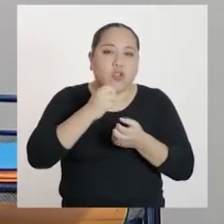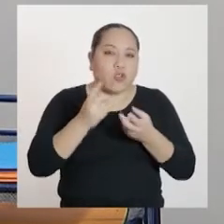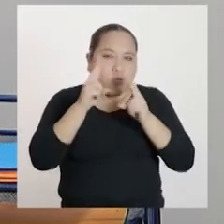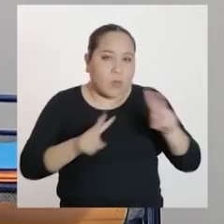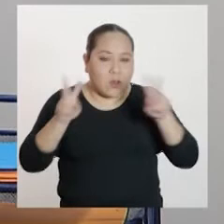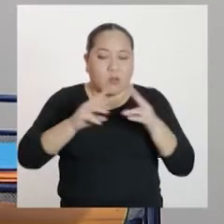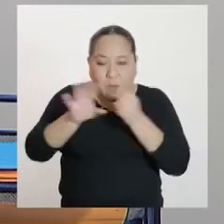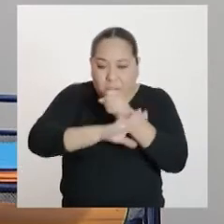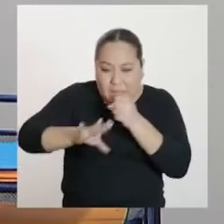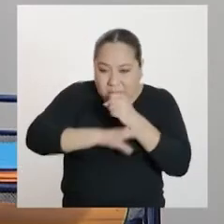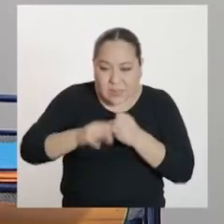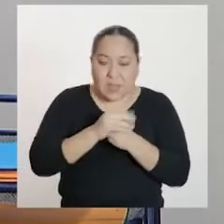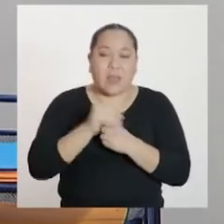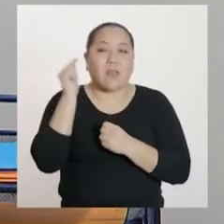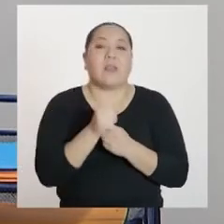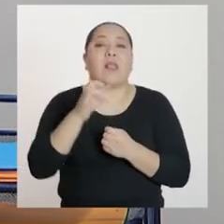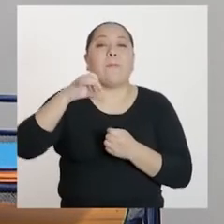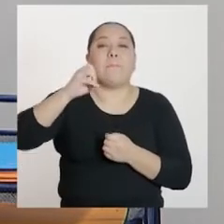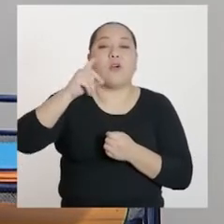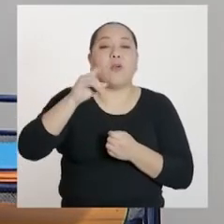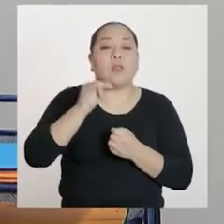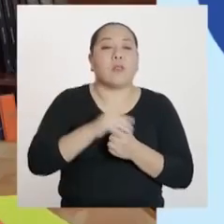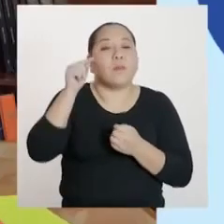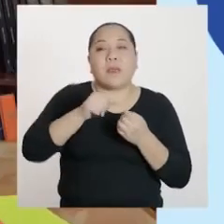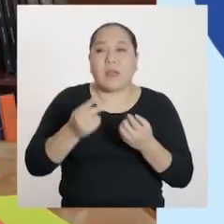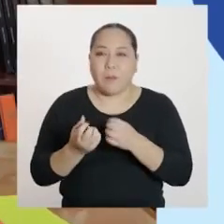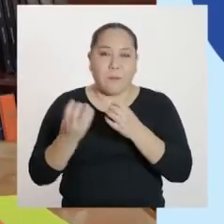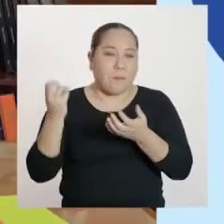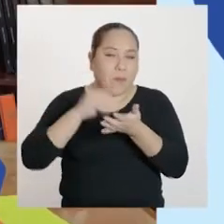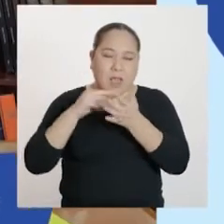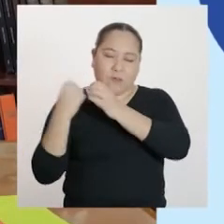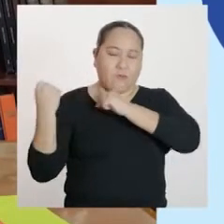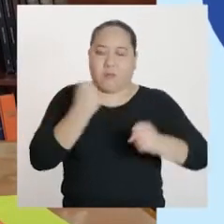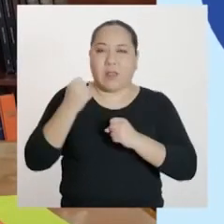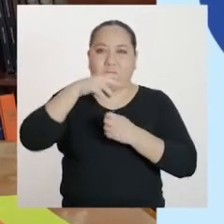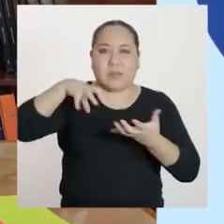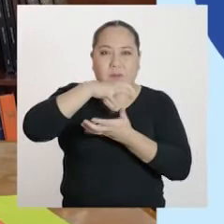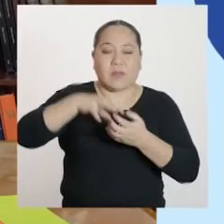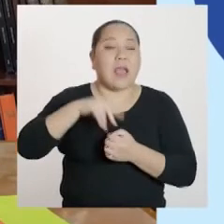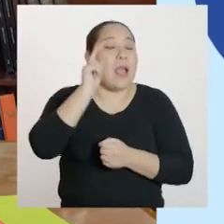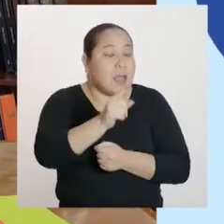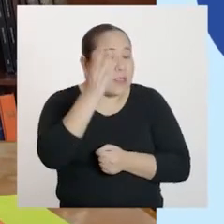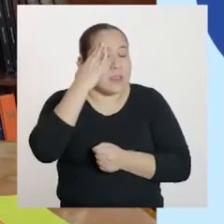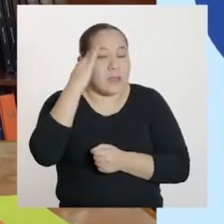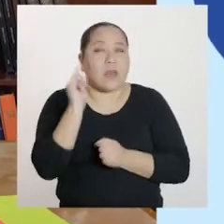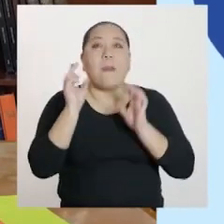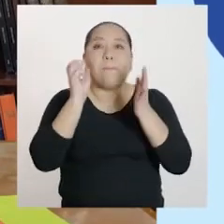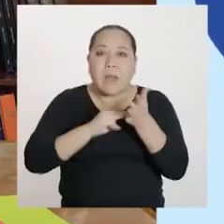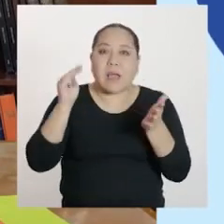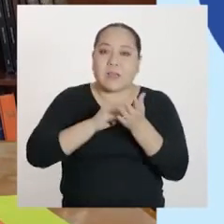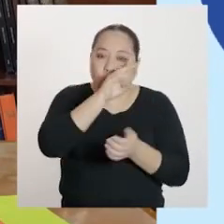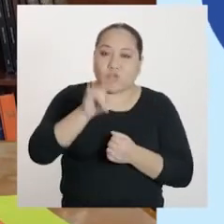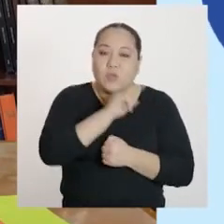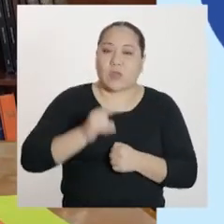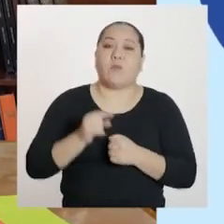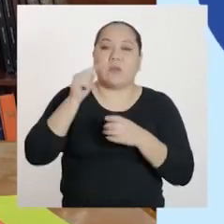medidas de la base del molde para obtener el mayor volumen de mezcla? Ahora, debemos caer en cuenta que mientras más optimicemos el volumen